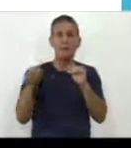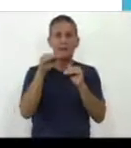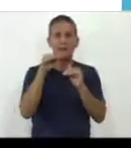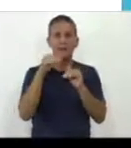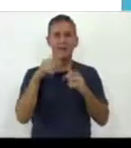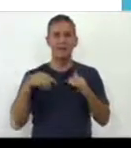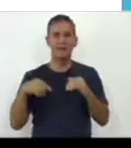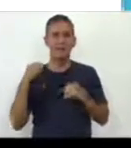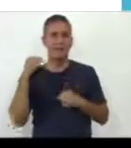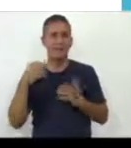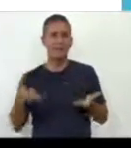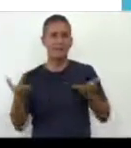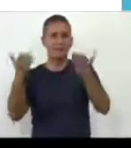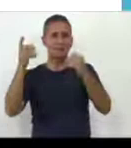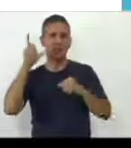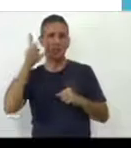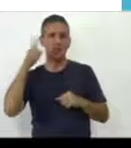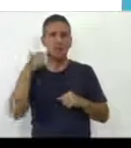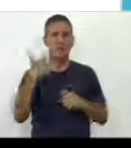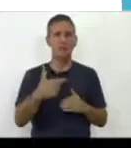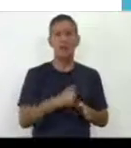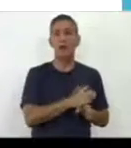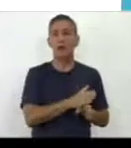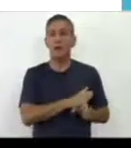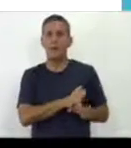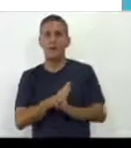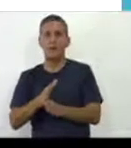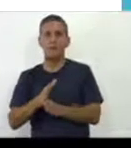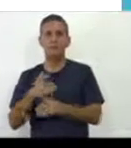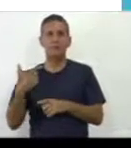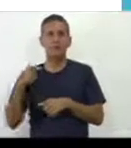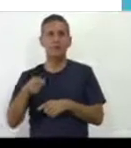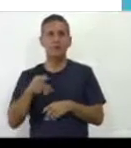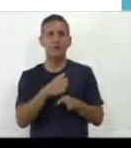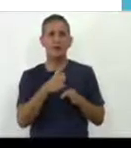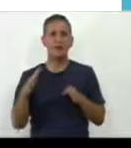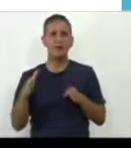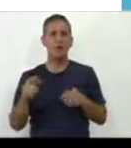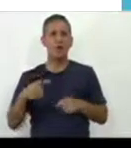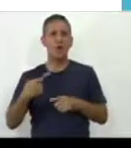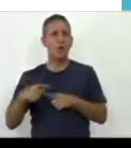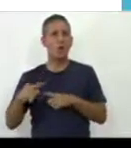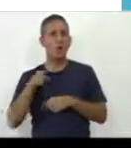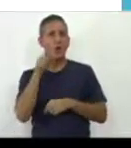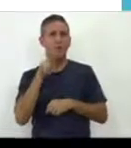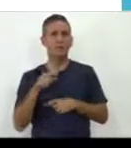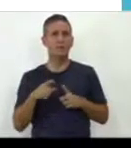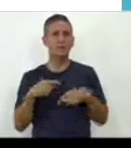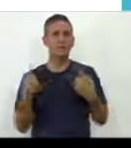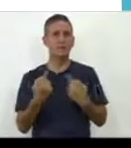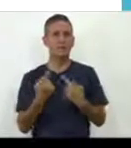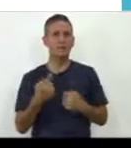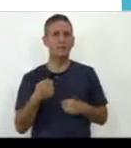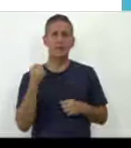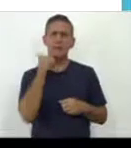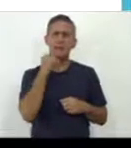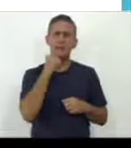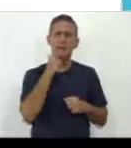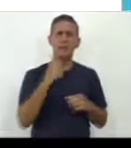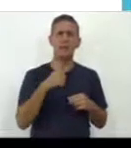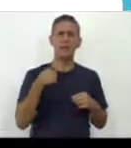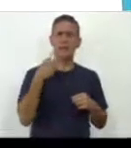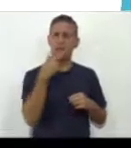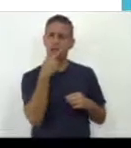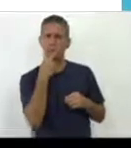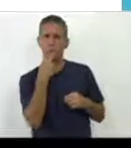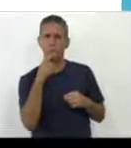Ahora, pudiera haber pasado esta etapa y hacer otras preguntas más generales como qué más tú observas en